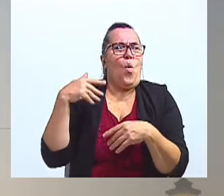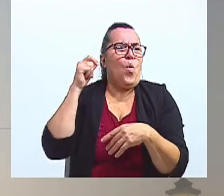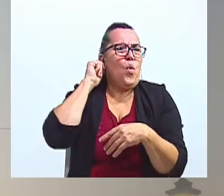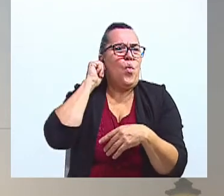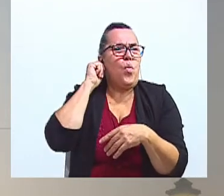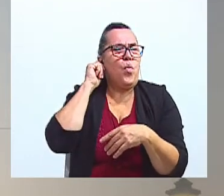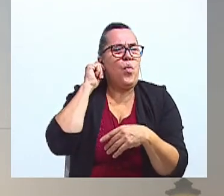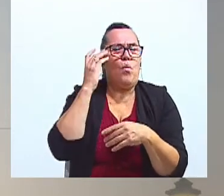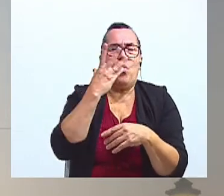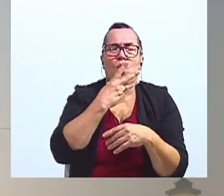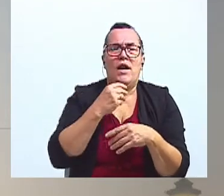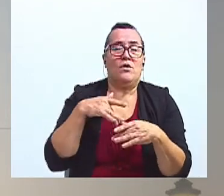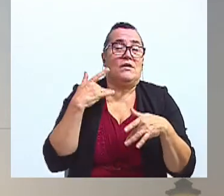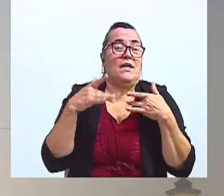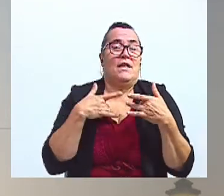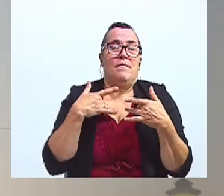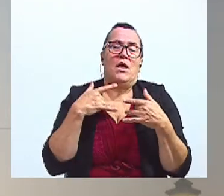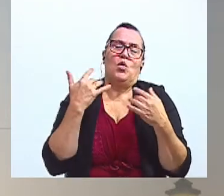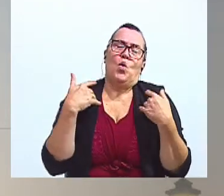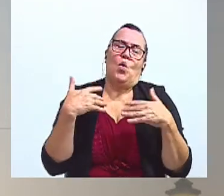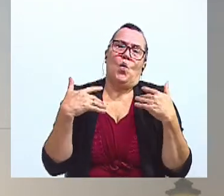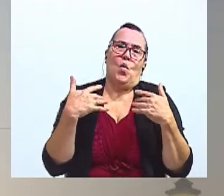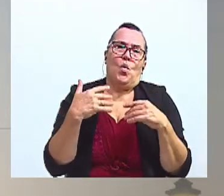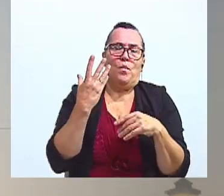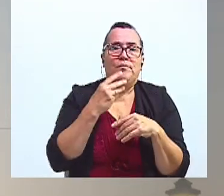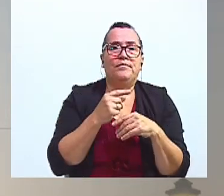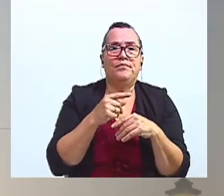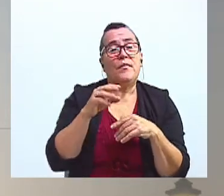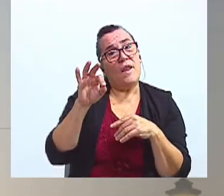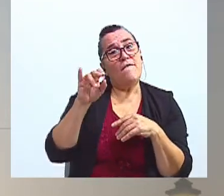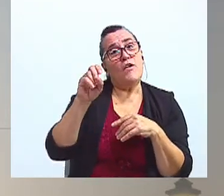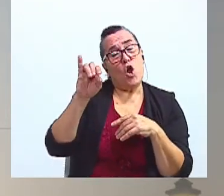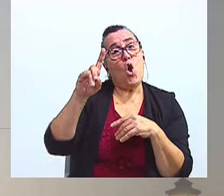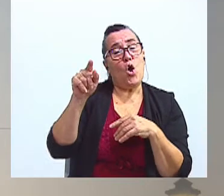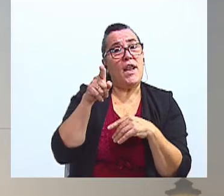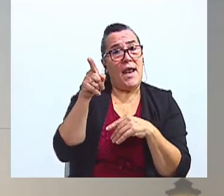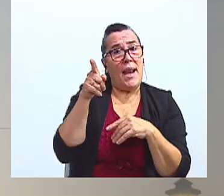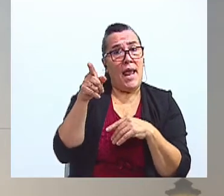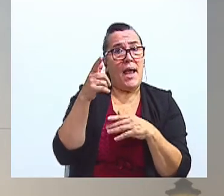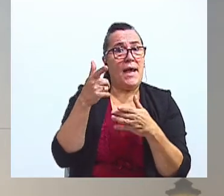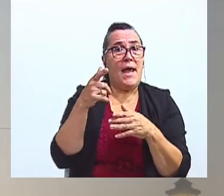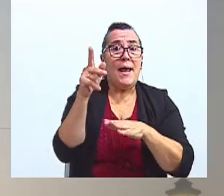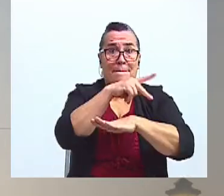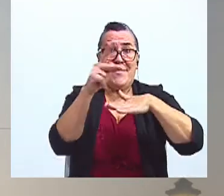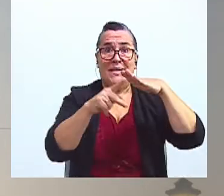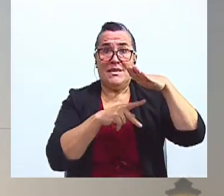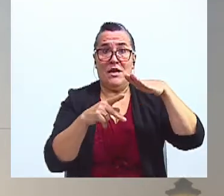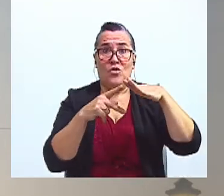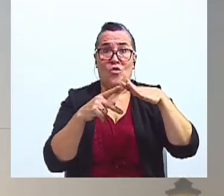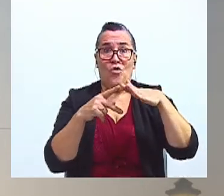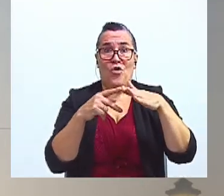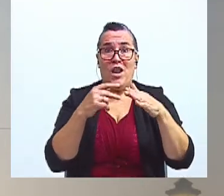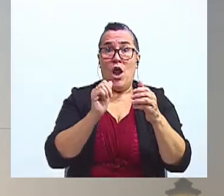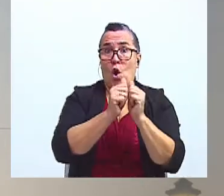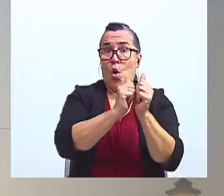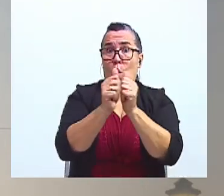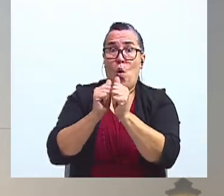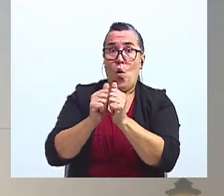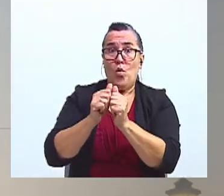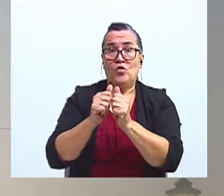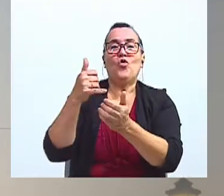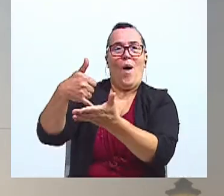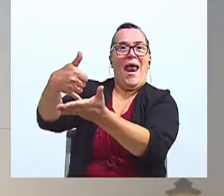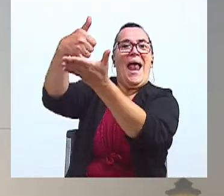tiene un sentimiento muy lindo también. Sí, Fiorella es una muchacha de Pérez Celedón y ganó el concurso de Canción por la Paz.